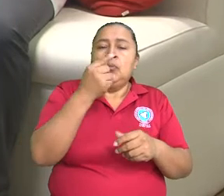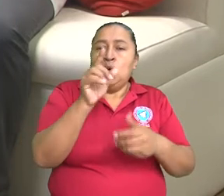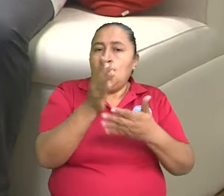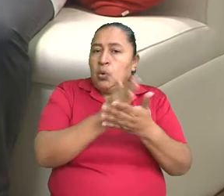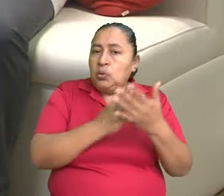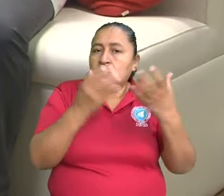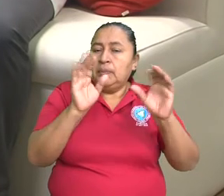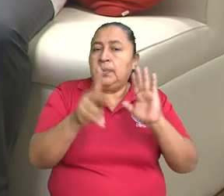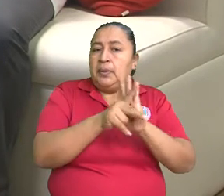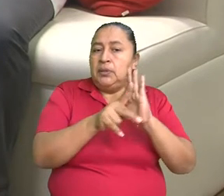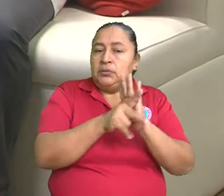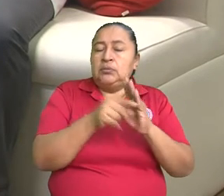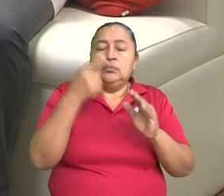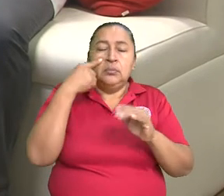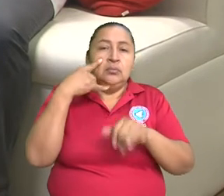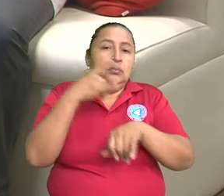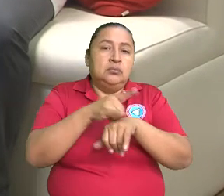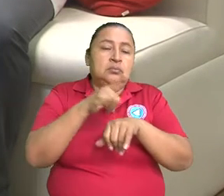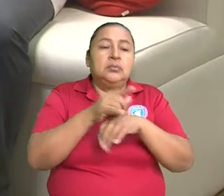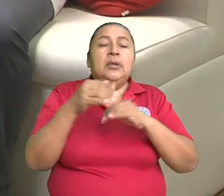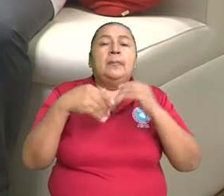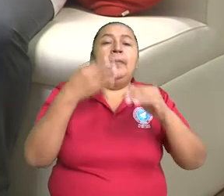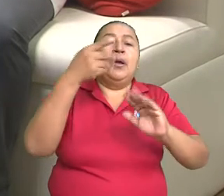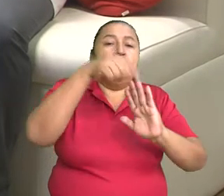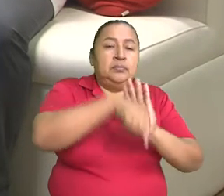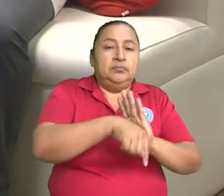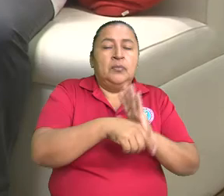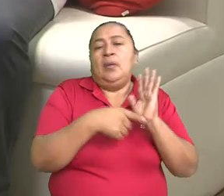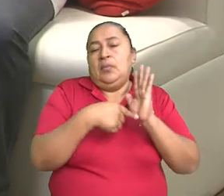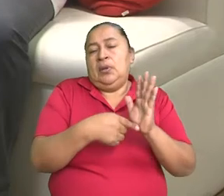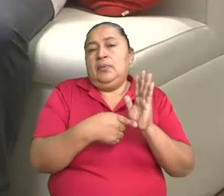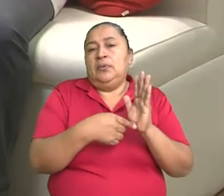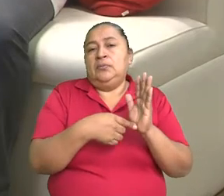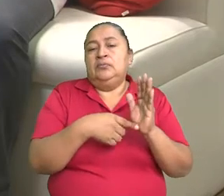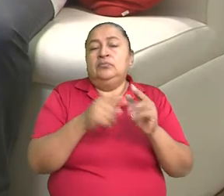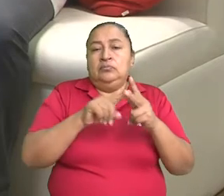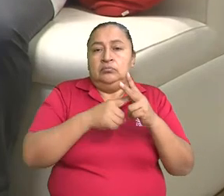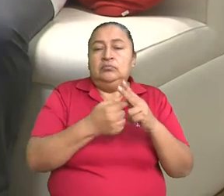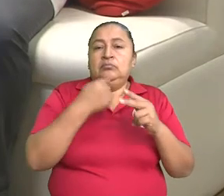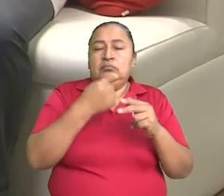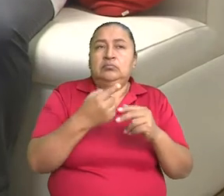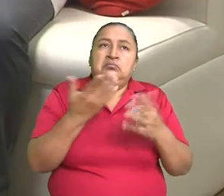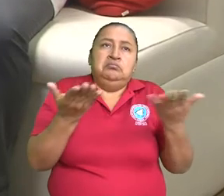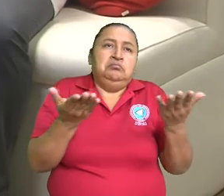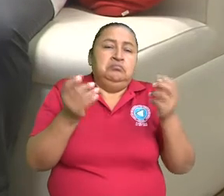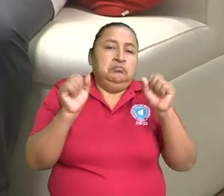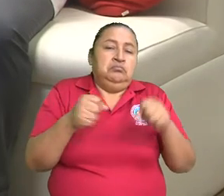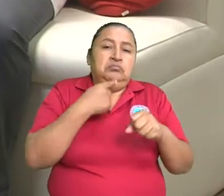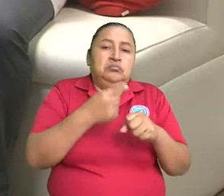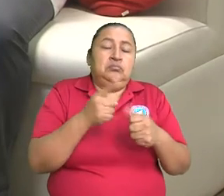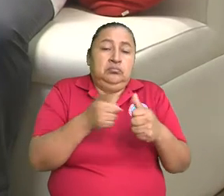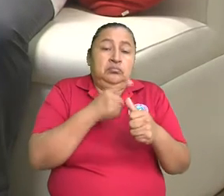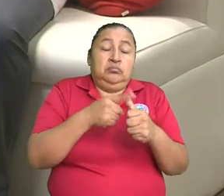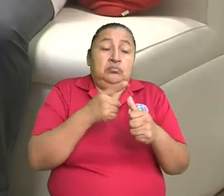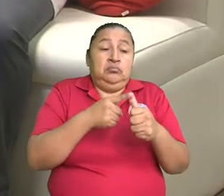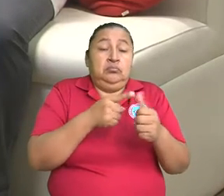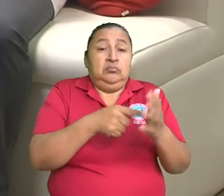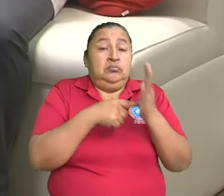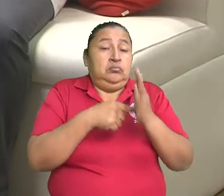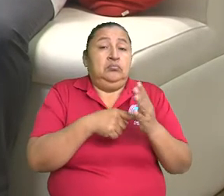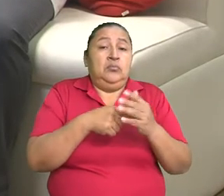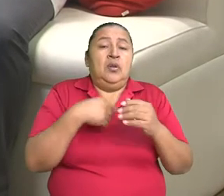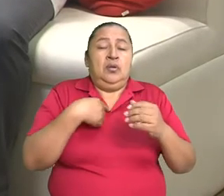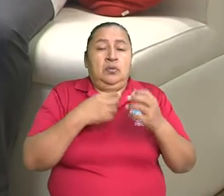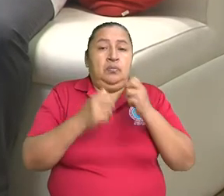pues, lógicamente, vamos a ir buscar algo más allá. Por lo general, como le mencionaba al inicio, puede ser la primera presentación de un evento